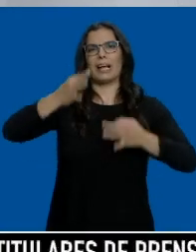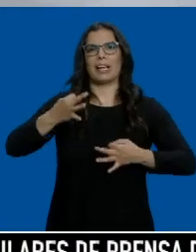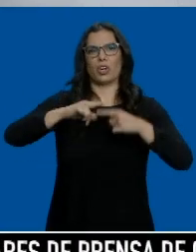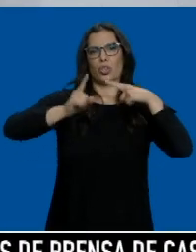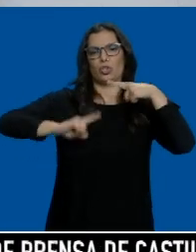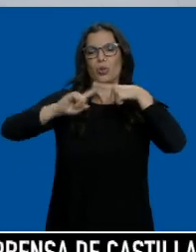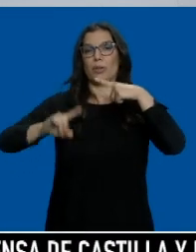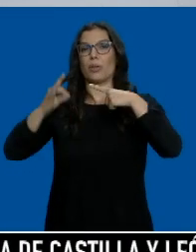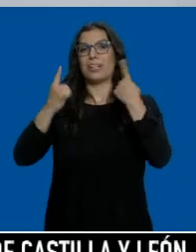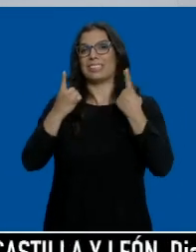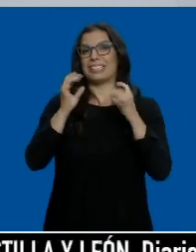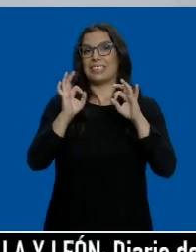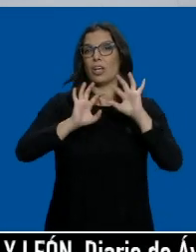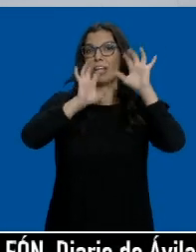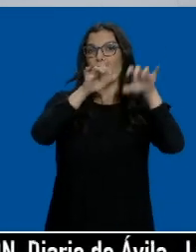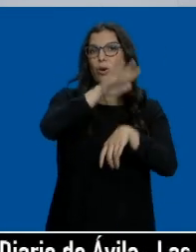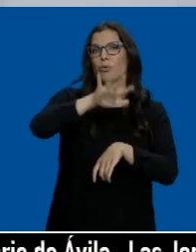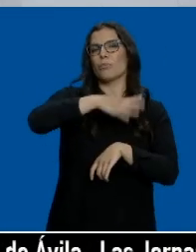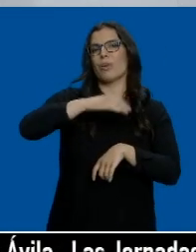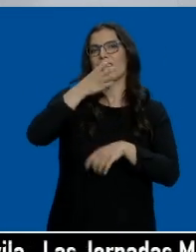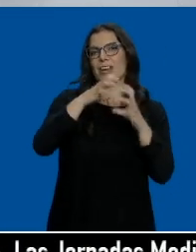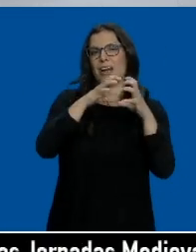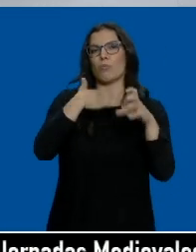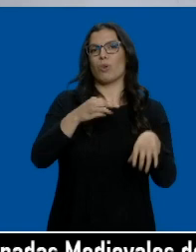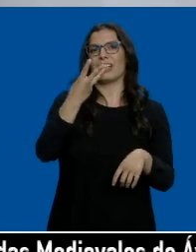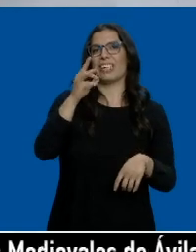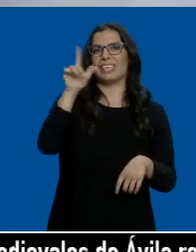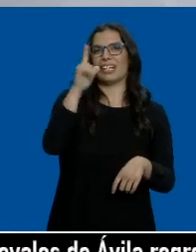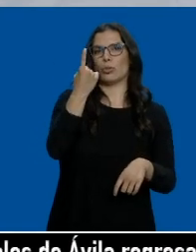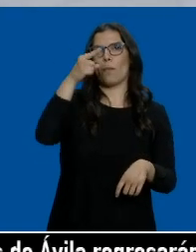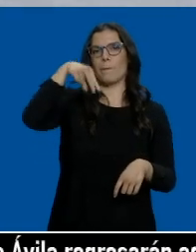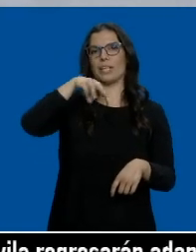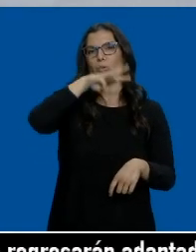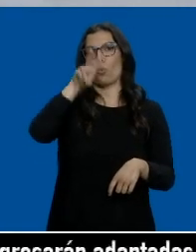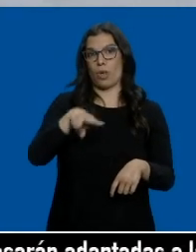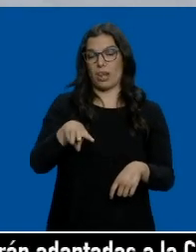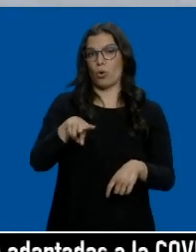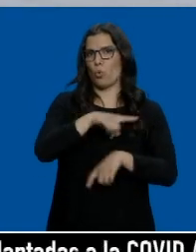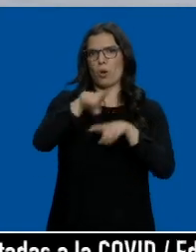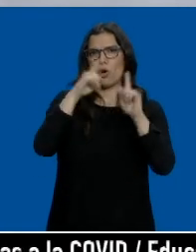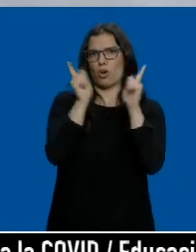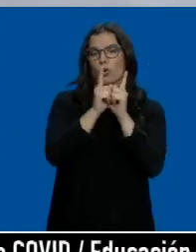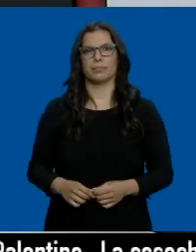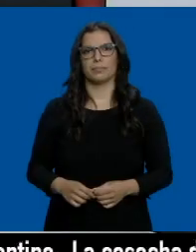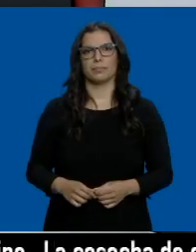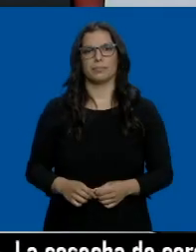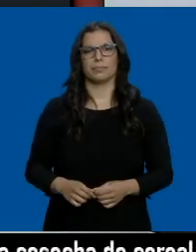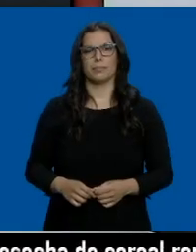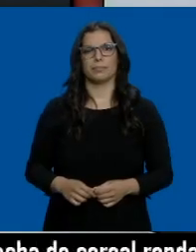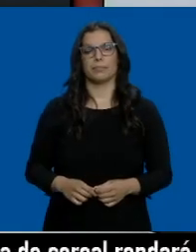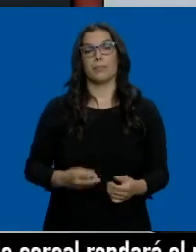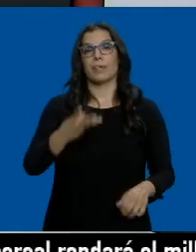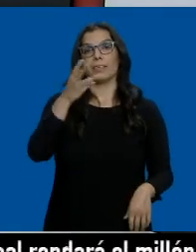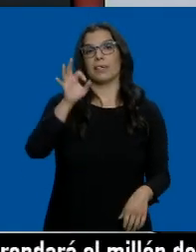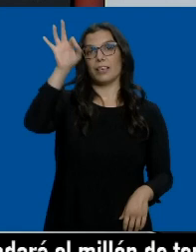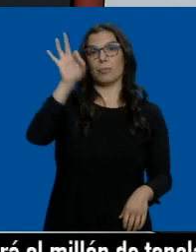se vuelven naranjas en León, donde pueden caer hasta 30 litros por metro cuadrado en una sola hora. Mucha precaución. El 30